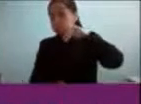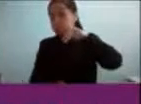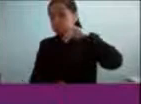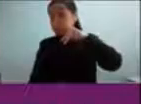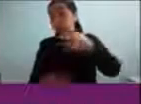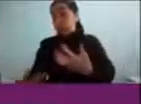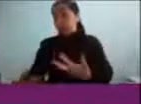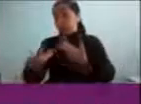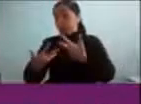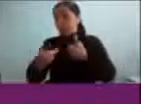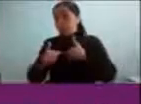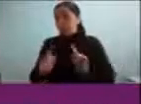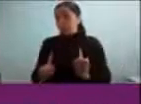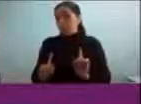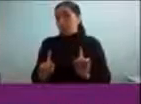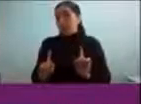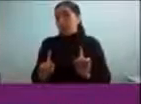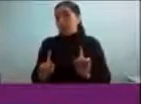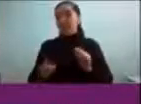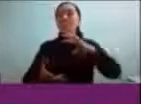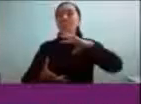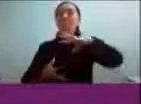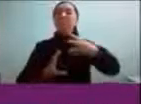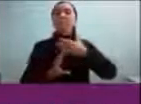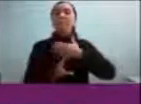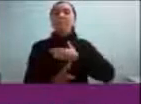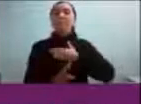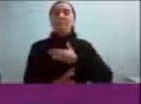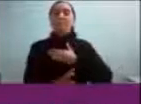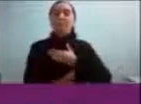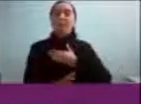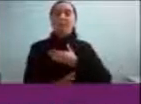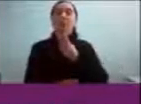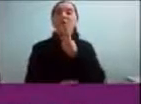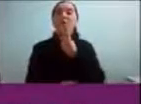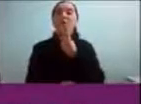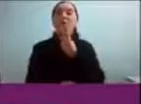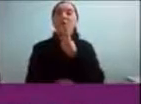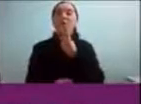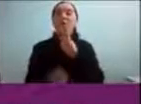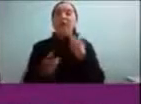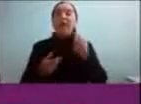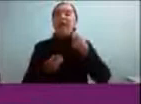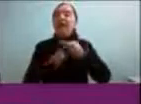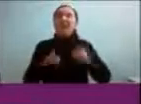y estar en mi mundo y en realidad tenía como una vida paralela en mi interior.